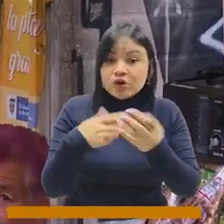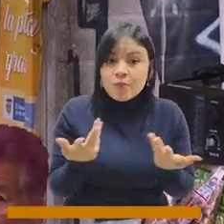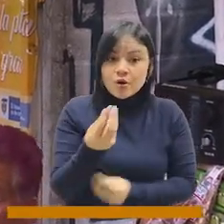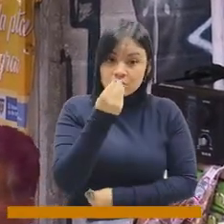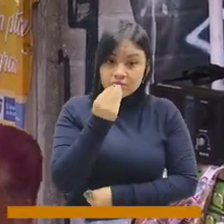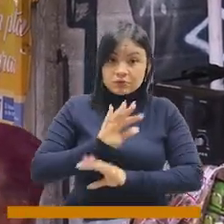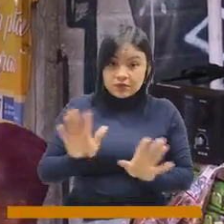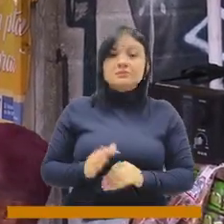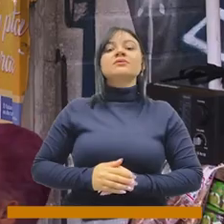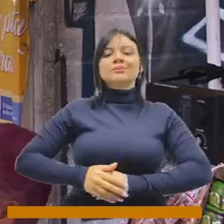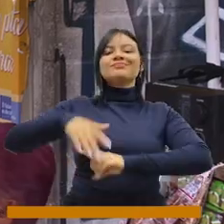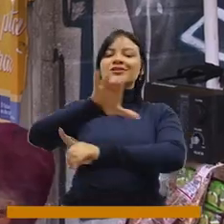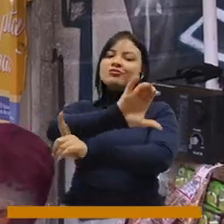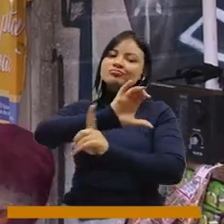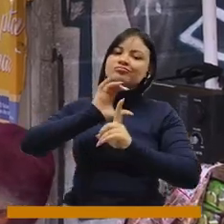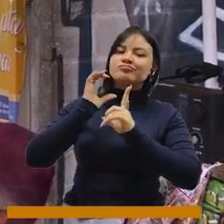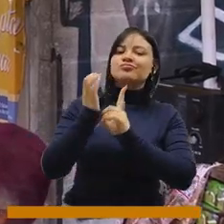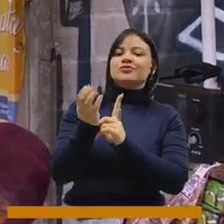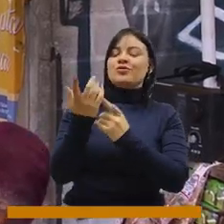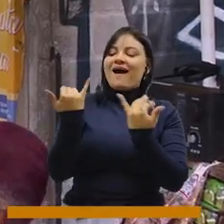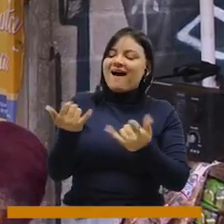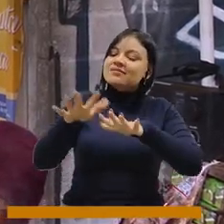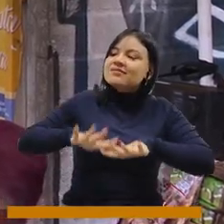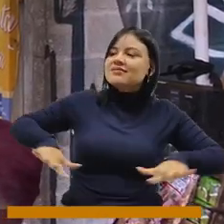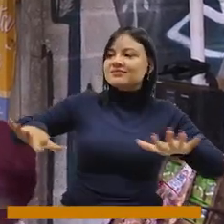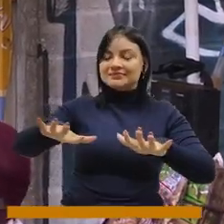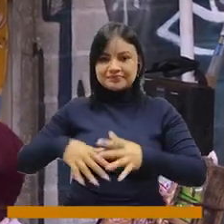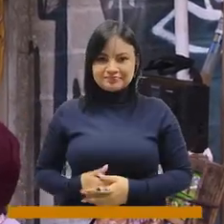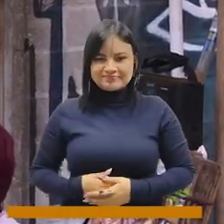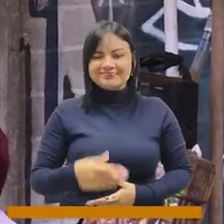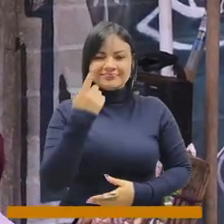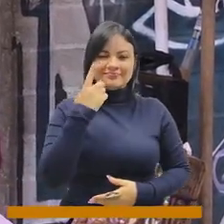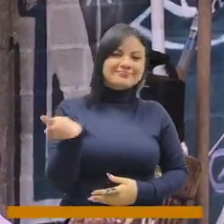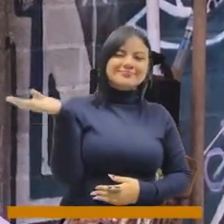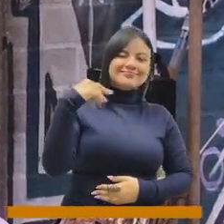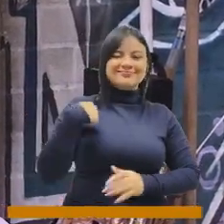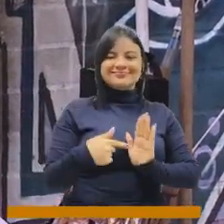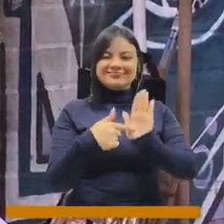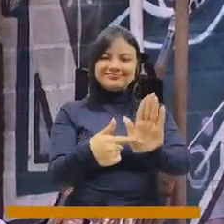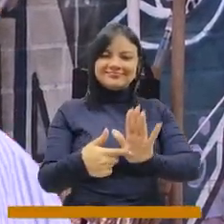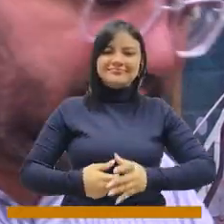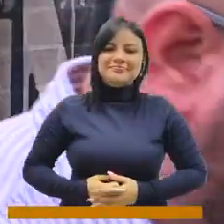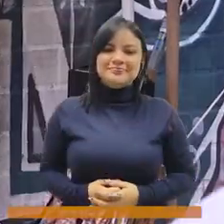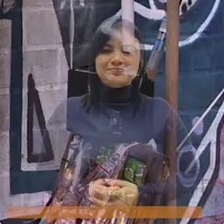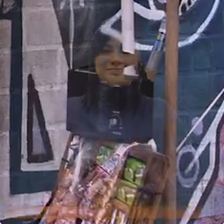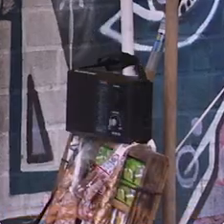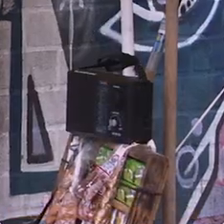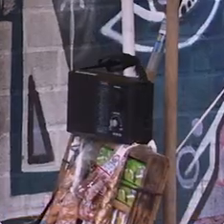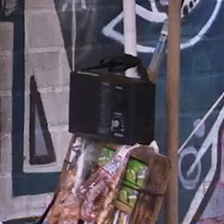gastronomía sino con cultura toda la zona de Nuevo Occidente. Venga, pille esto que les voy a mostrar.